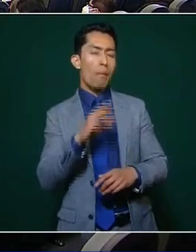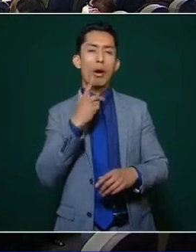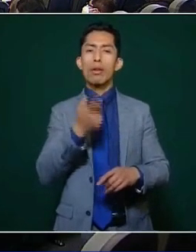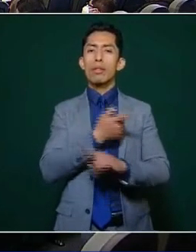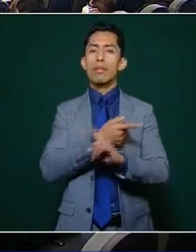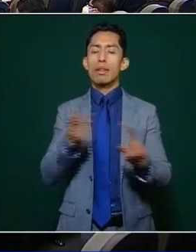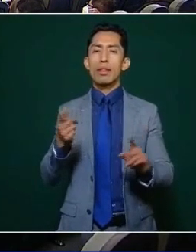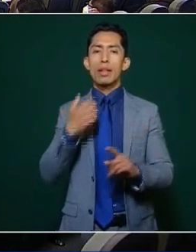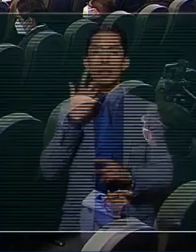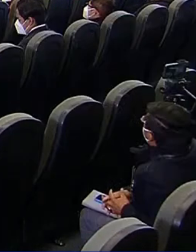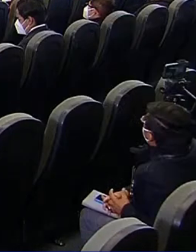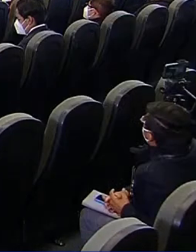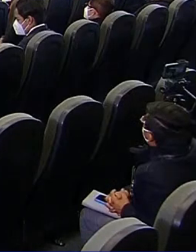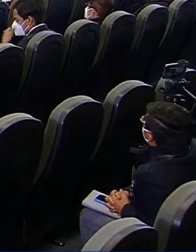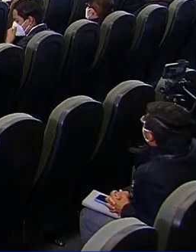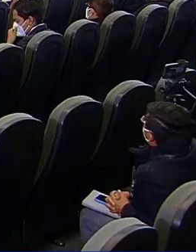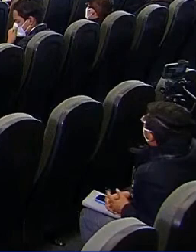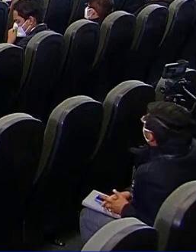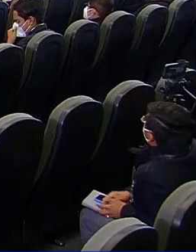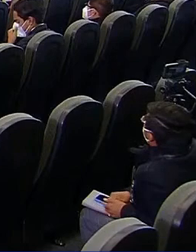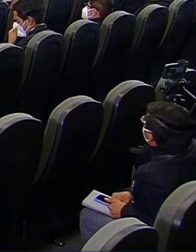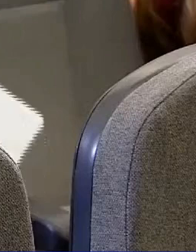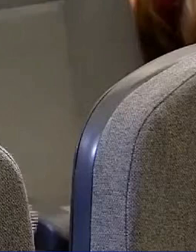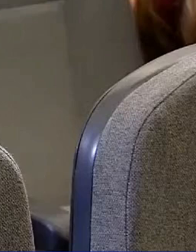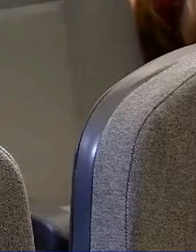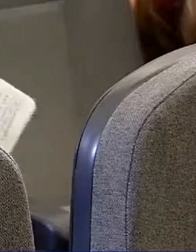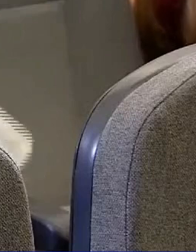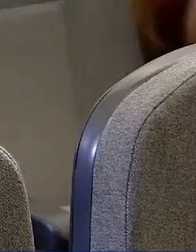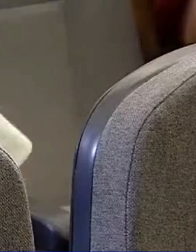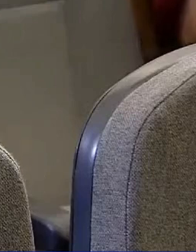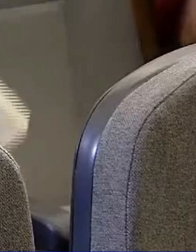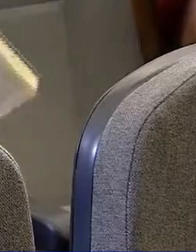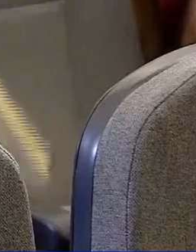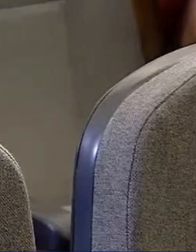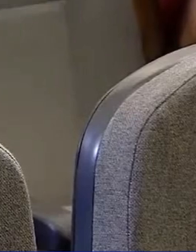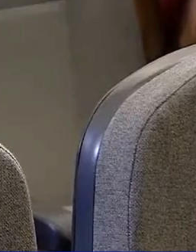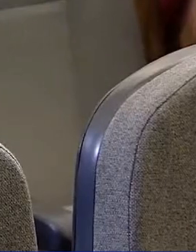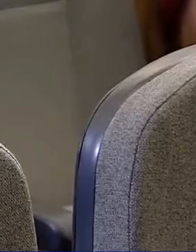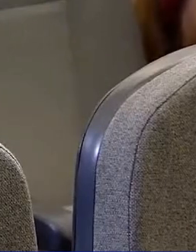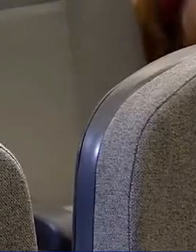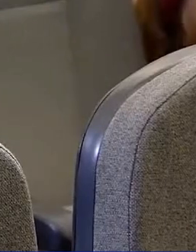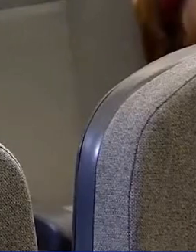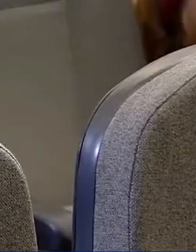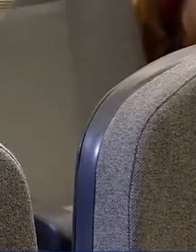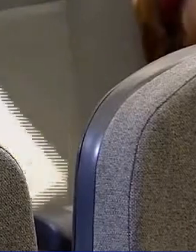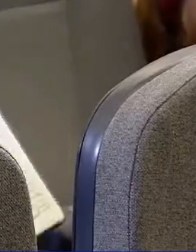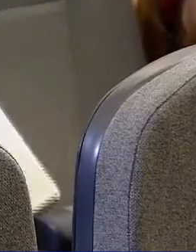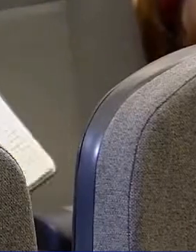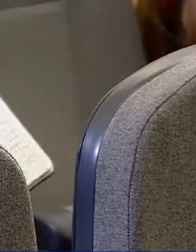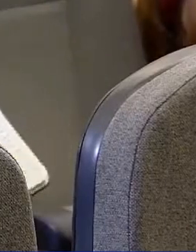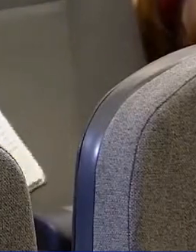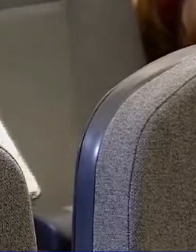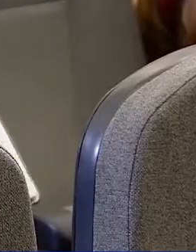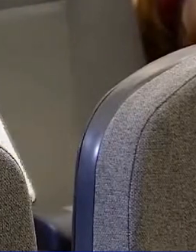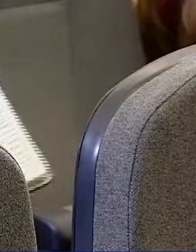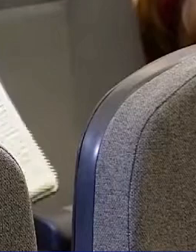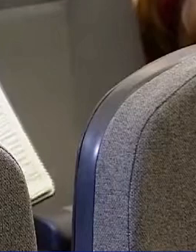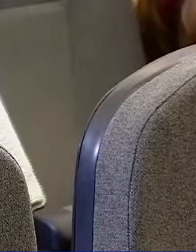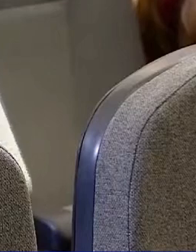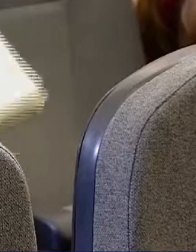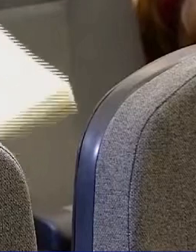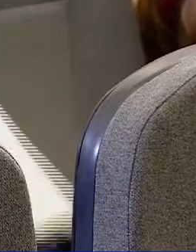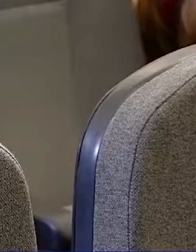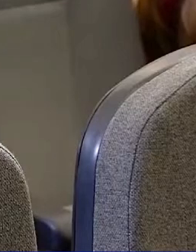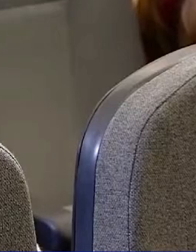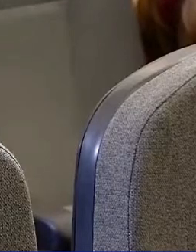saber cuál es el mensaje que les dedica esas personas para ratificar el compromiso que hay con el cambio de México. Esas personas son gente